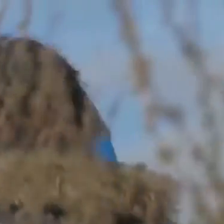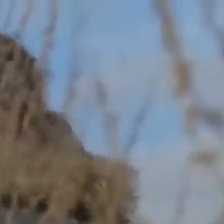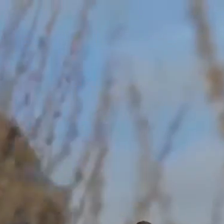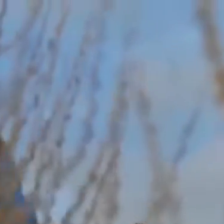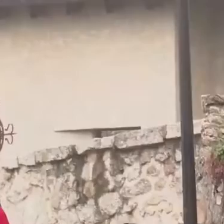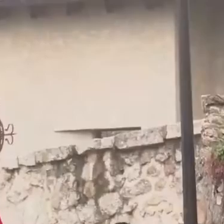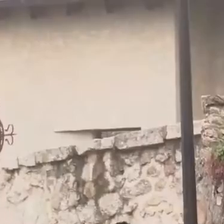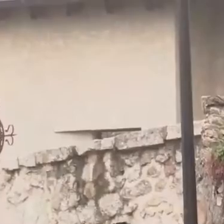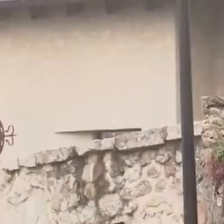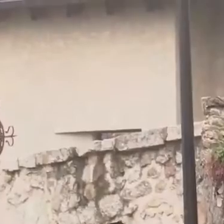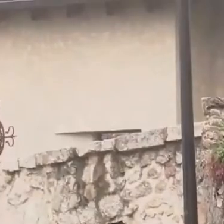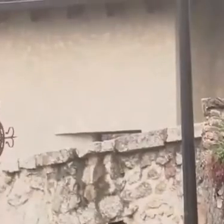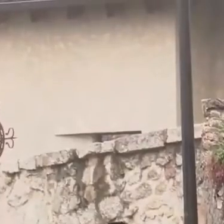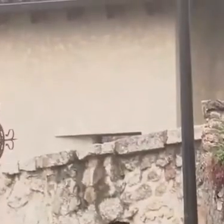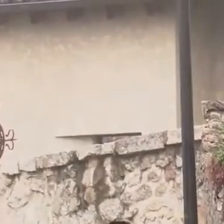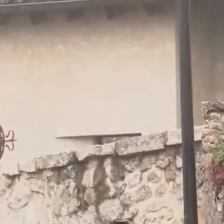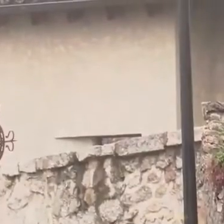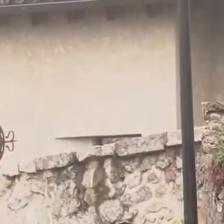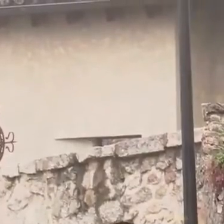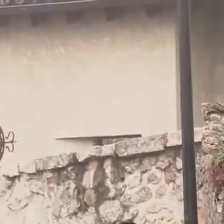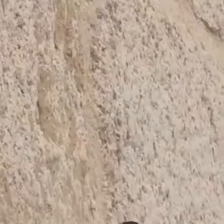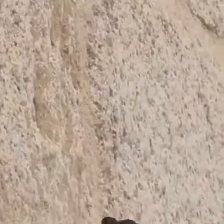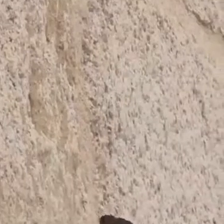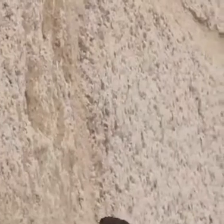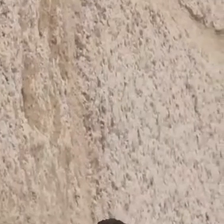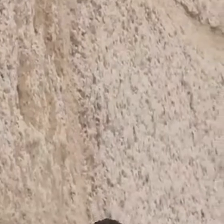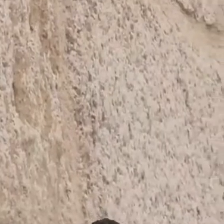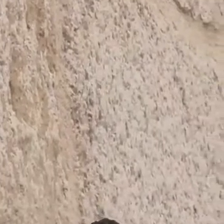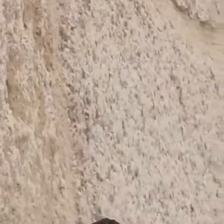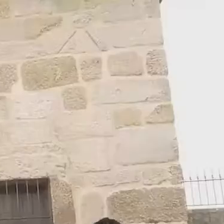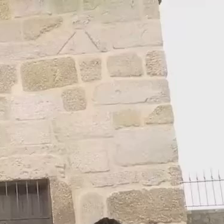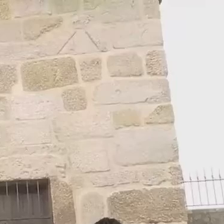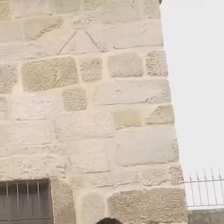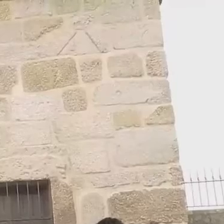mejorar qué cosas tenemos que incluir para que el software sea realmente accesible